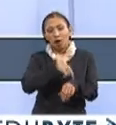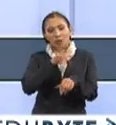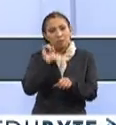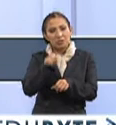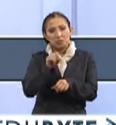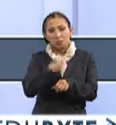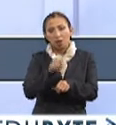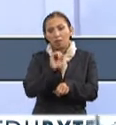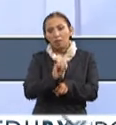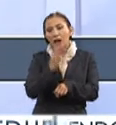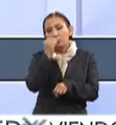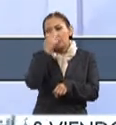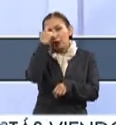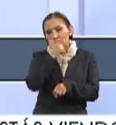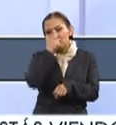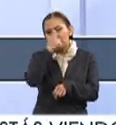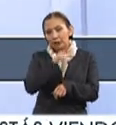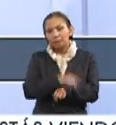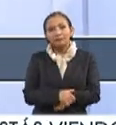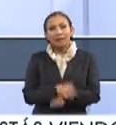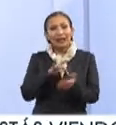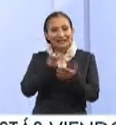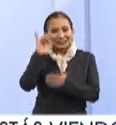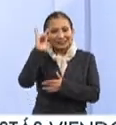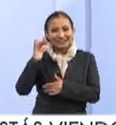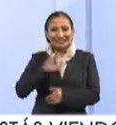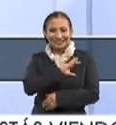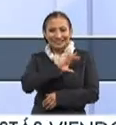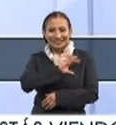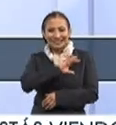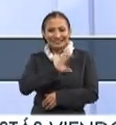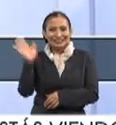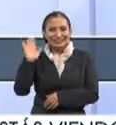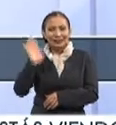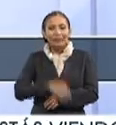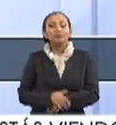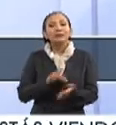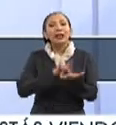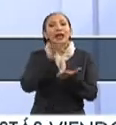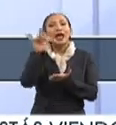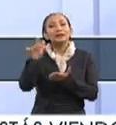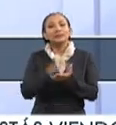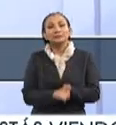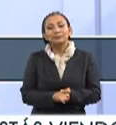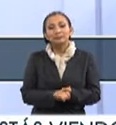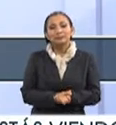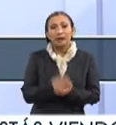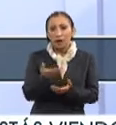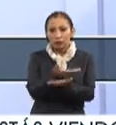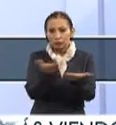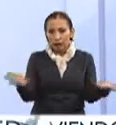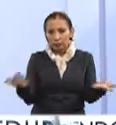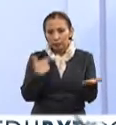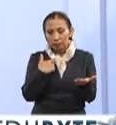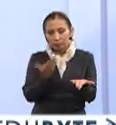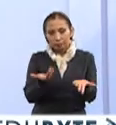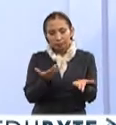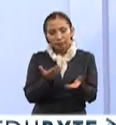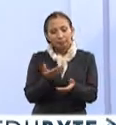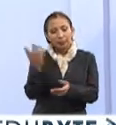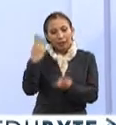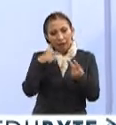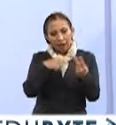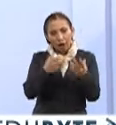hora de costumbre 21 a las 9 de noche tiempo de centro. Gracias, Gris. Saludo. Gracias, pues, a usted que nos hizo el favor